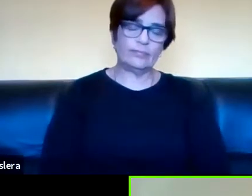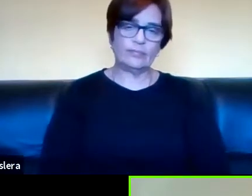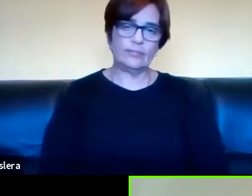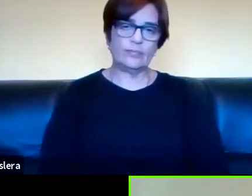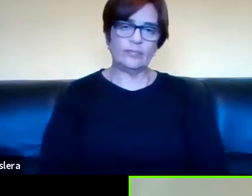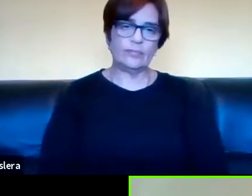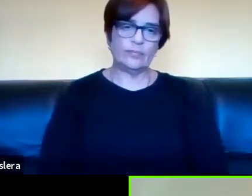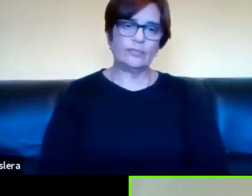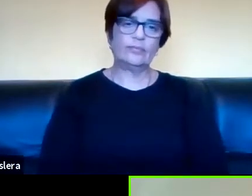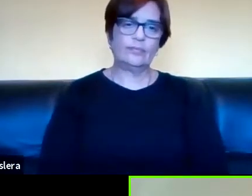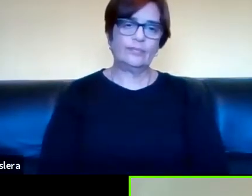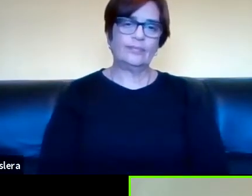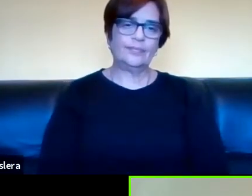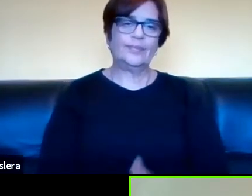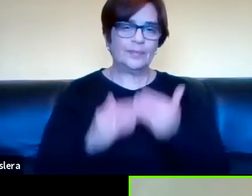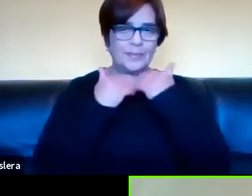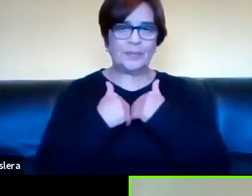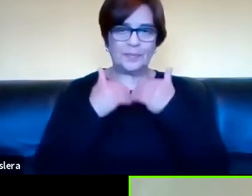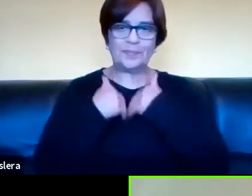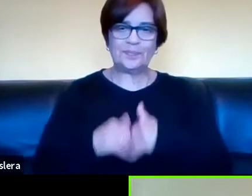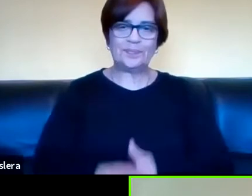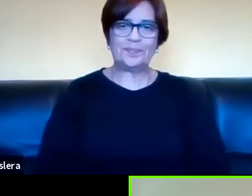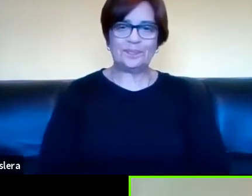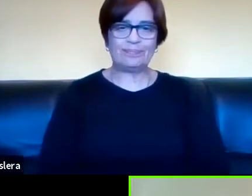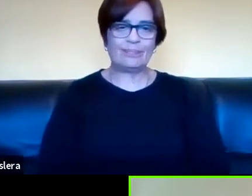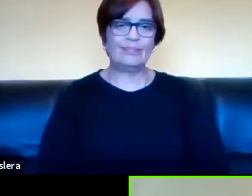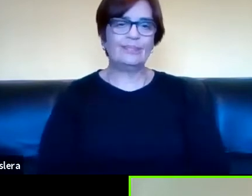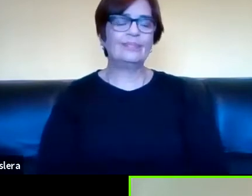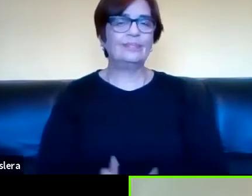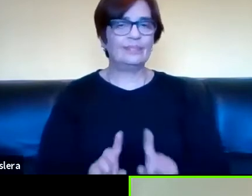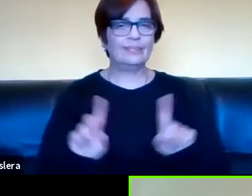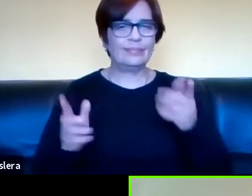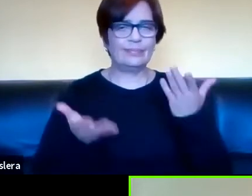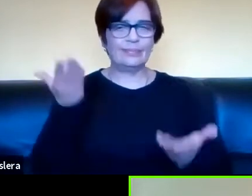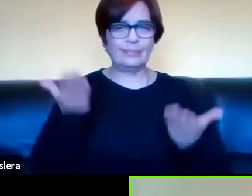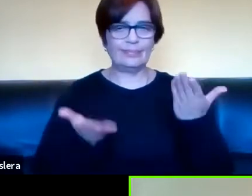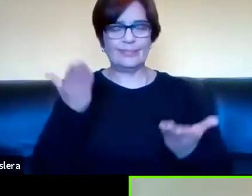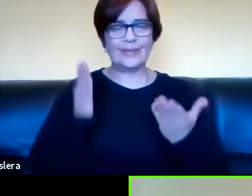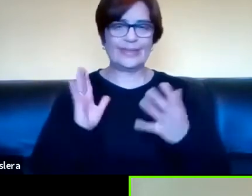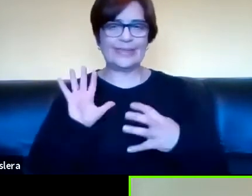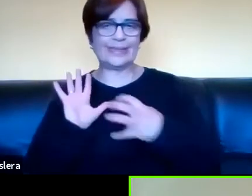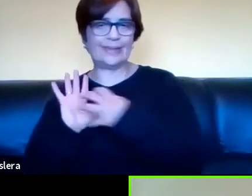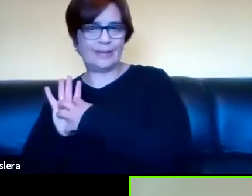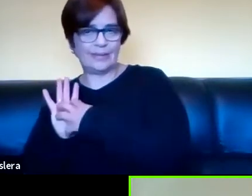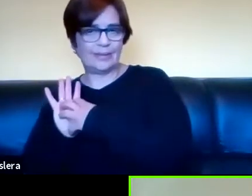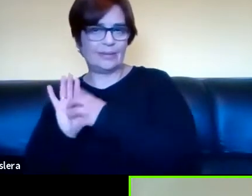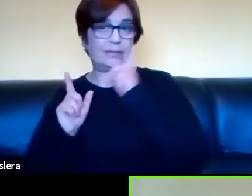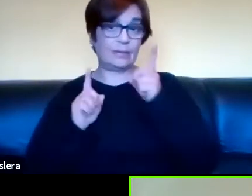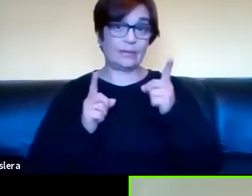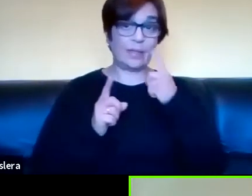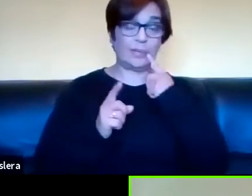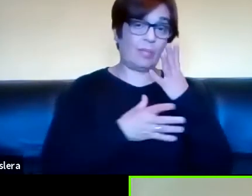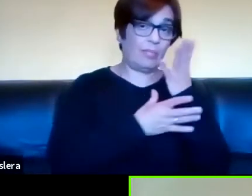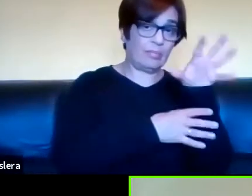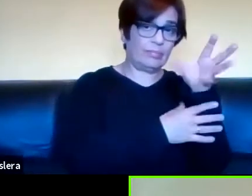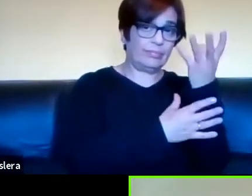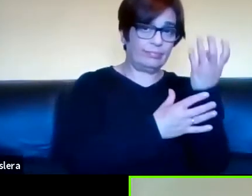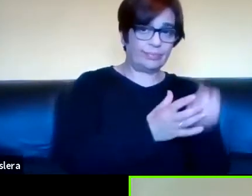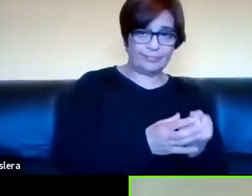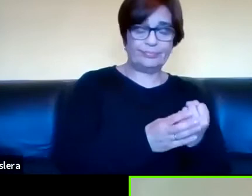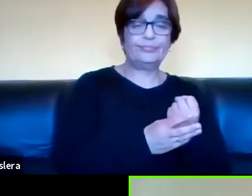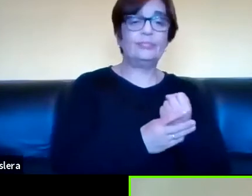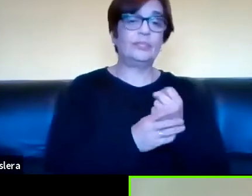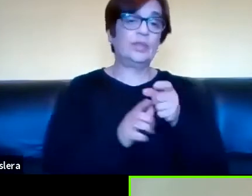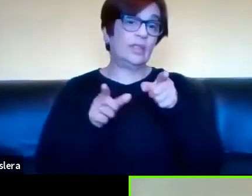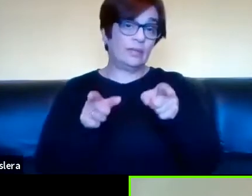sí, veo que me están preguntando las diferencias entre lo representacional y lo registral. Y